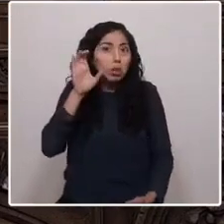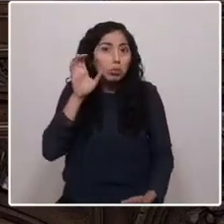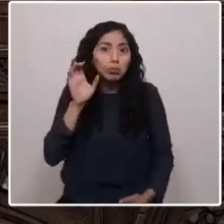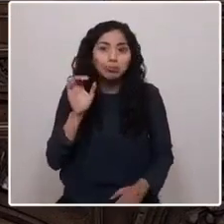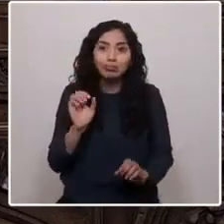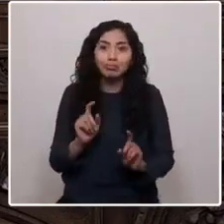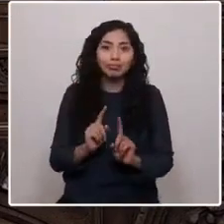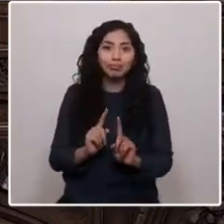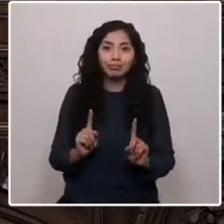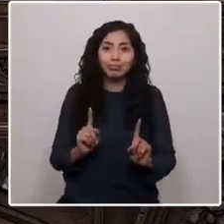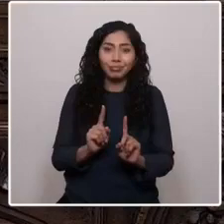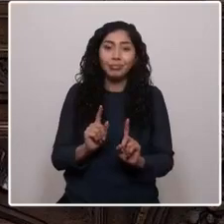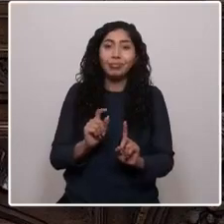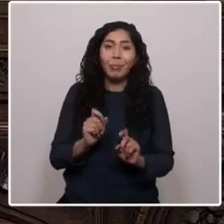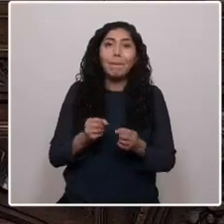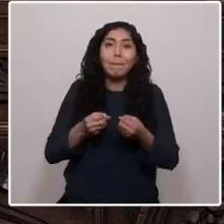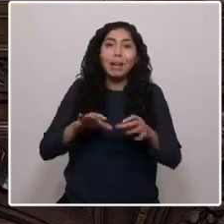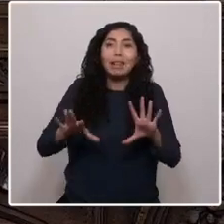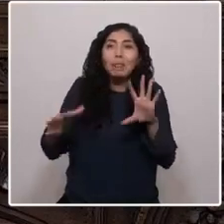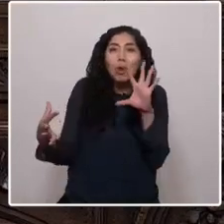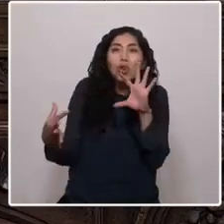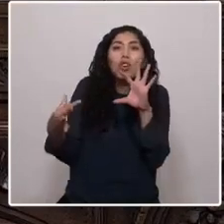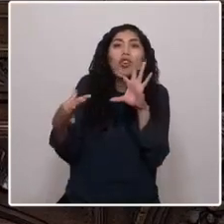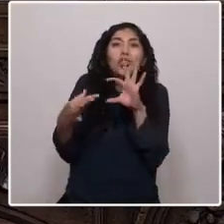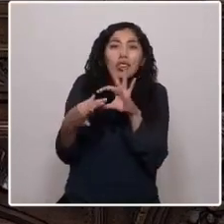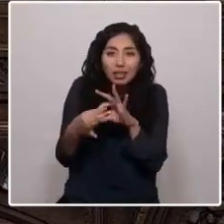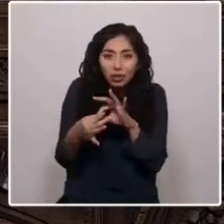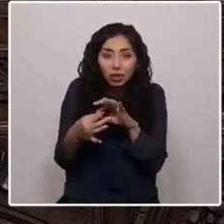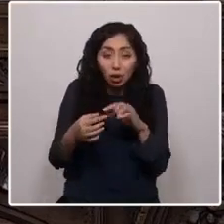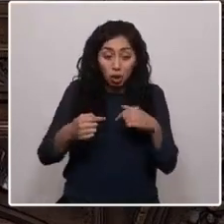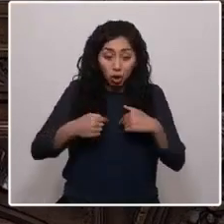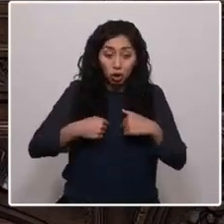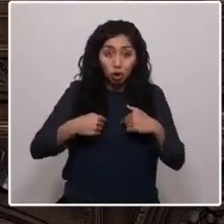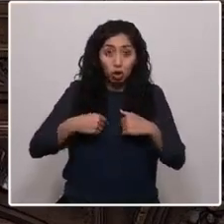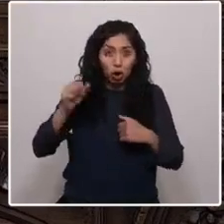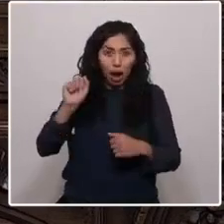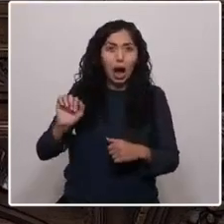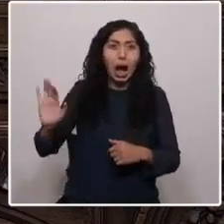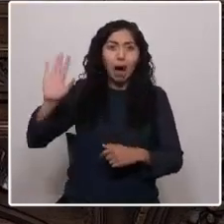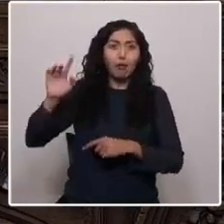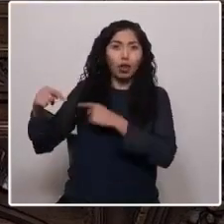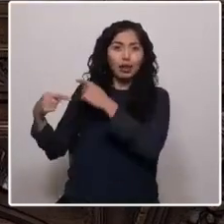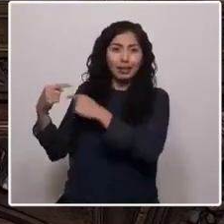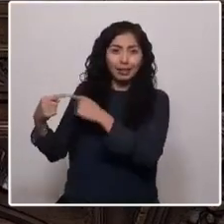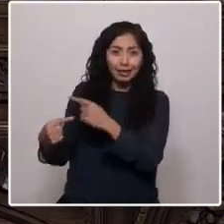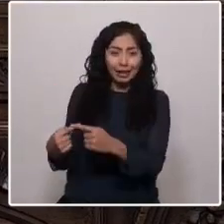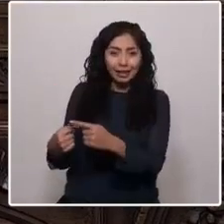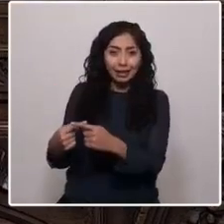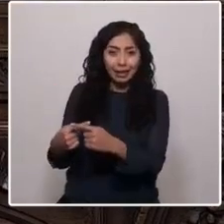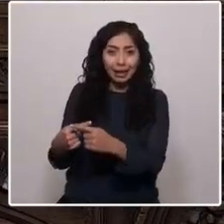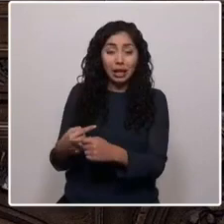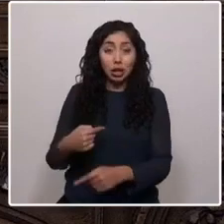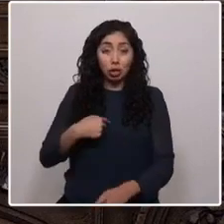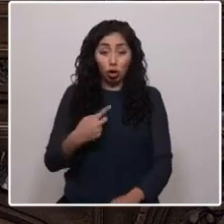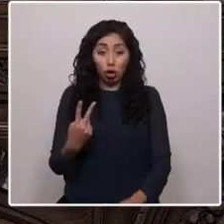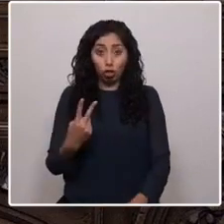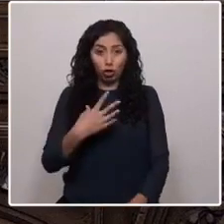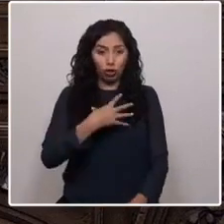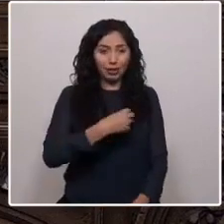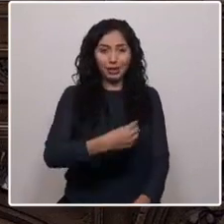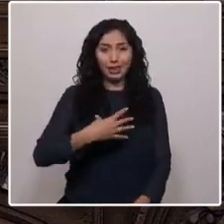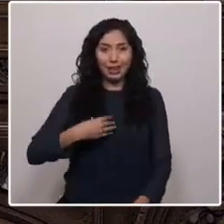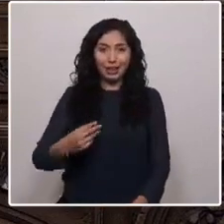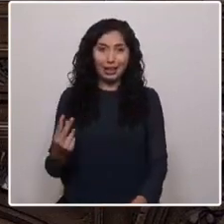perdido la conexión. Soy una afrodescendiente, madre de dos espléndidos hijos.